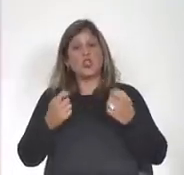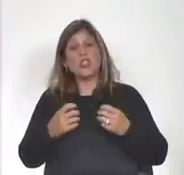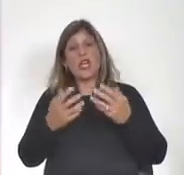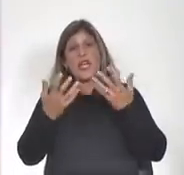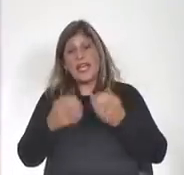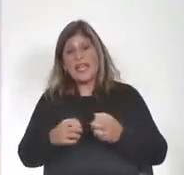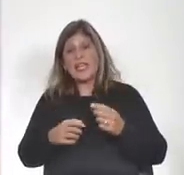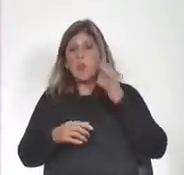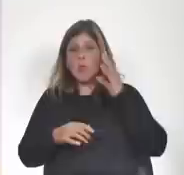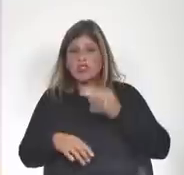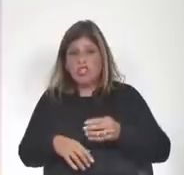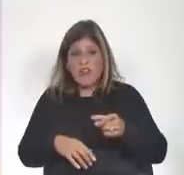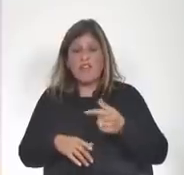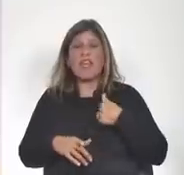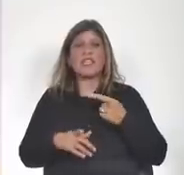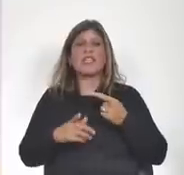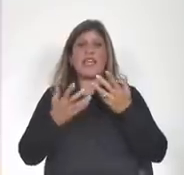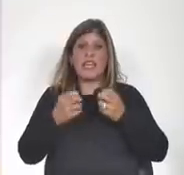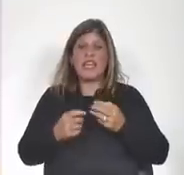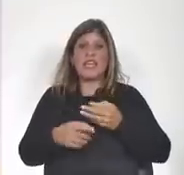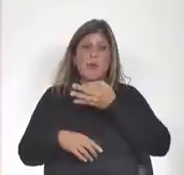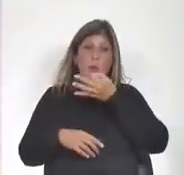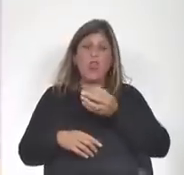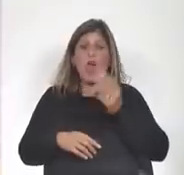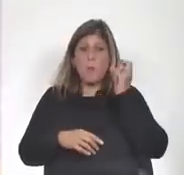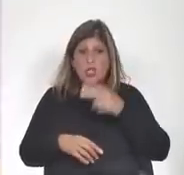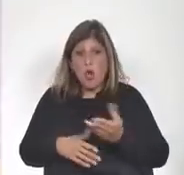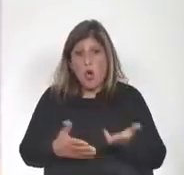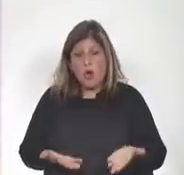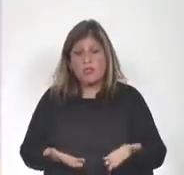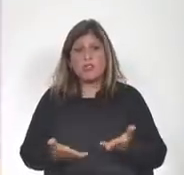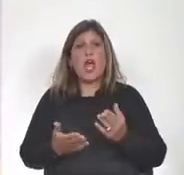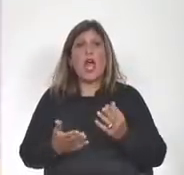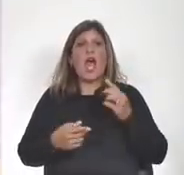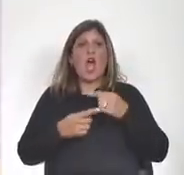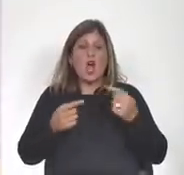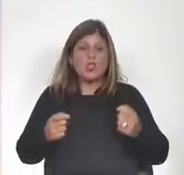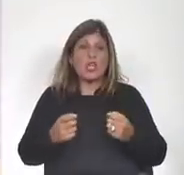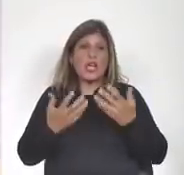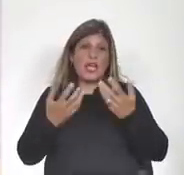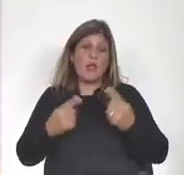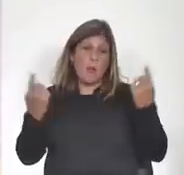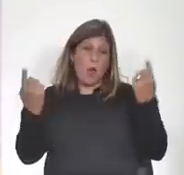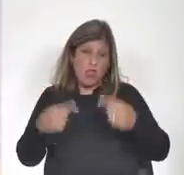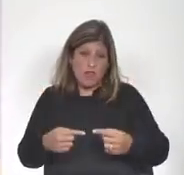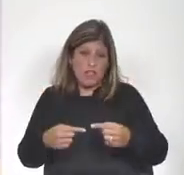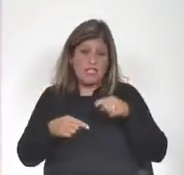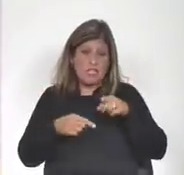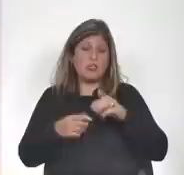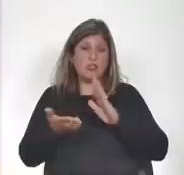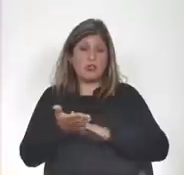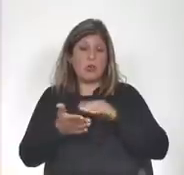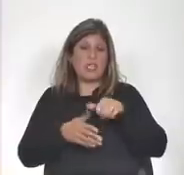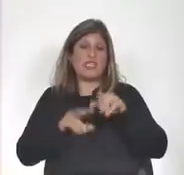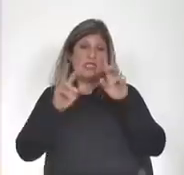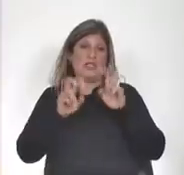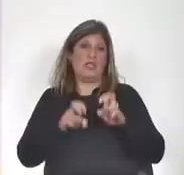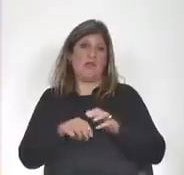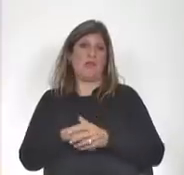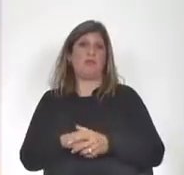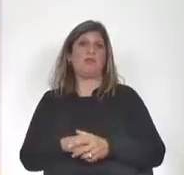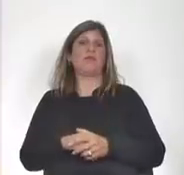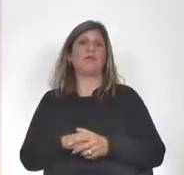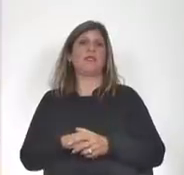hay cosas sobre las que queremos dar opinión hay cosas sobre las que queremos debatir que tienen que ver con este hecho por el cual